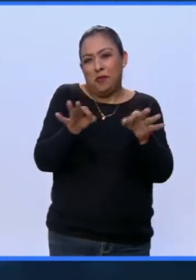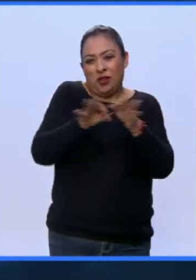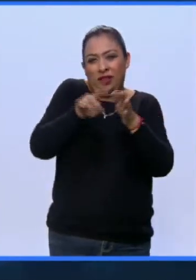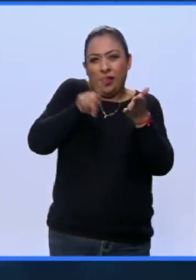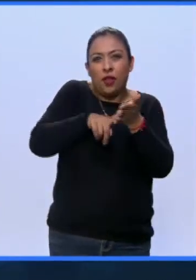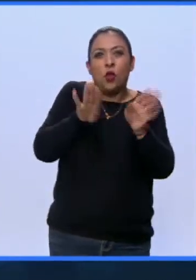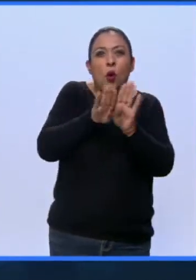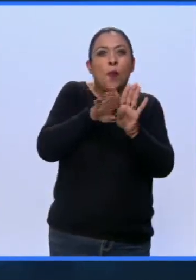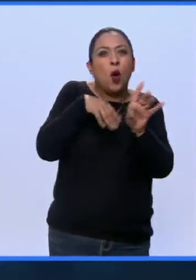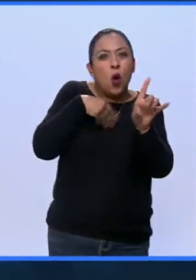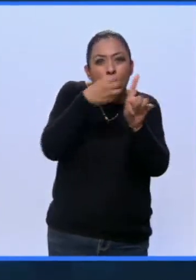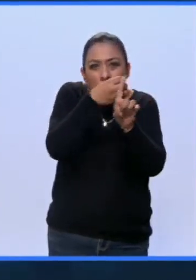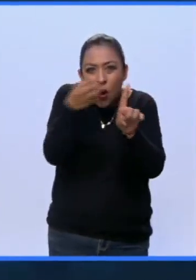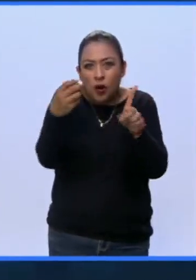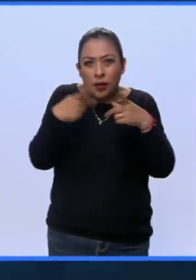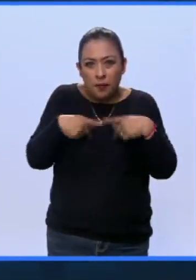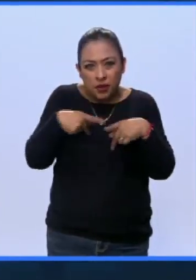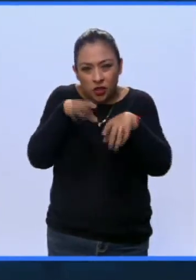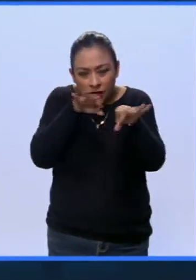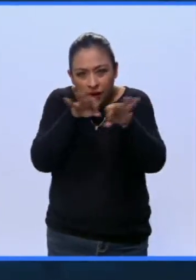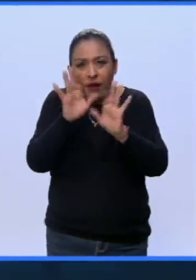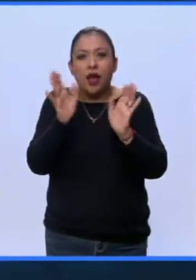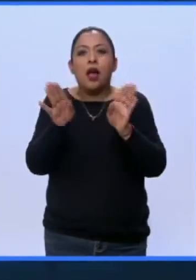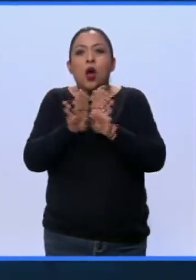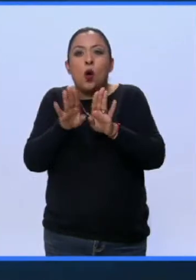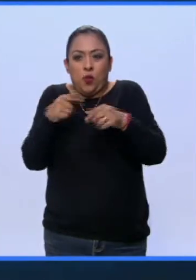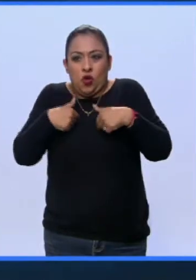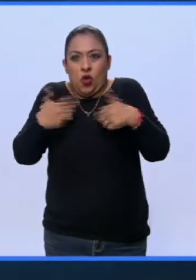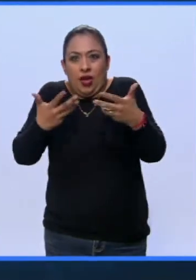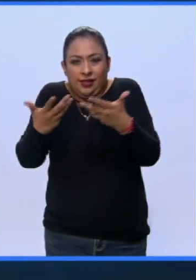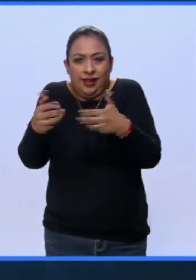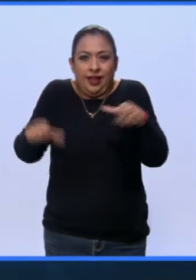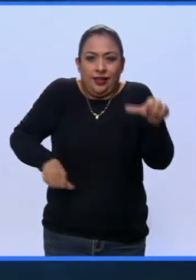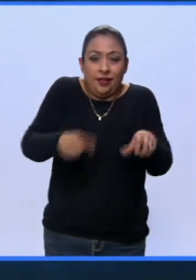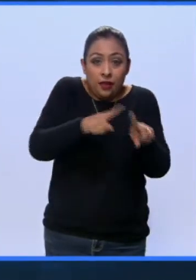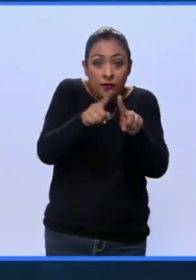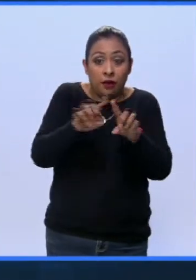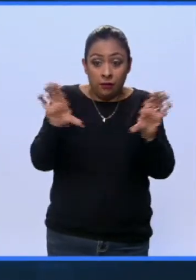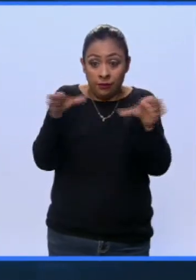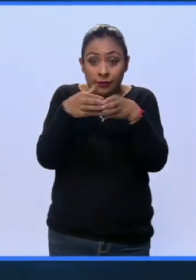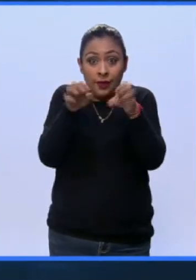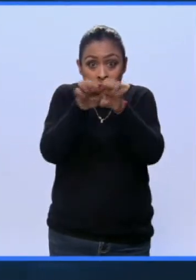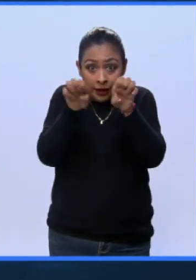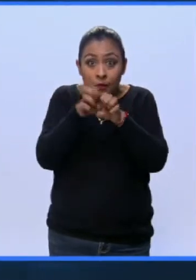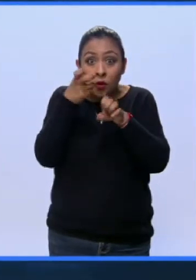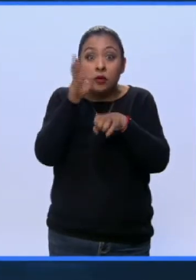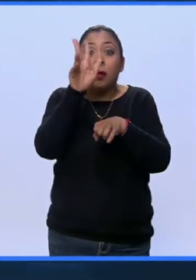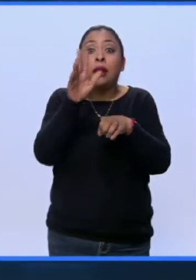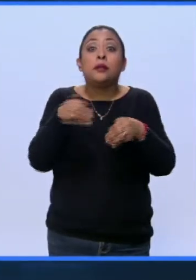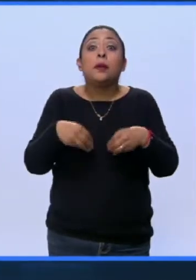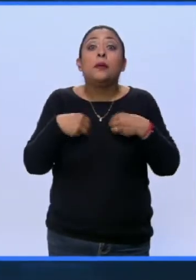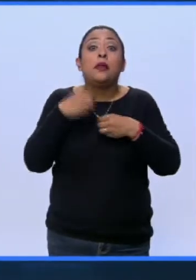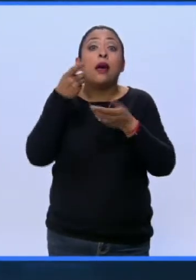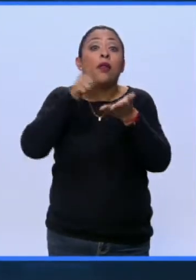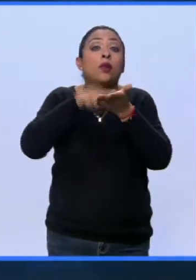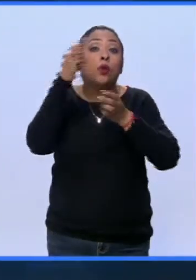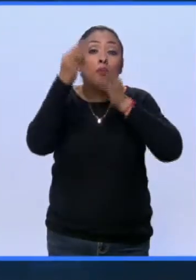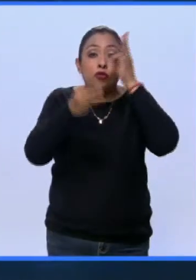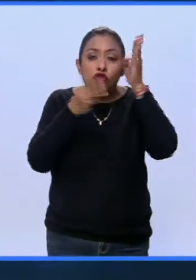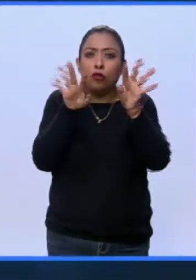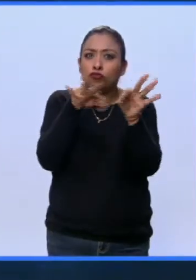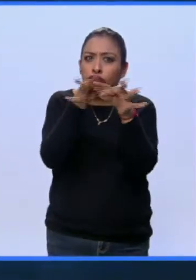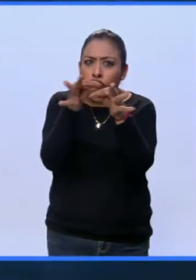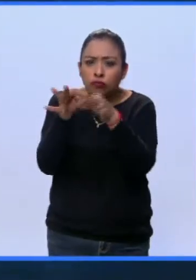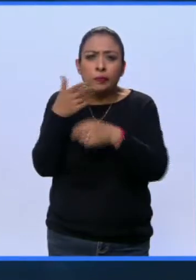organización, en la operación de las actividades. Todos ellos hacen la vida del museo y la hacen eficiente